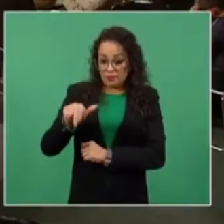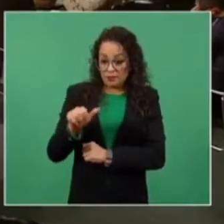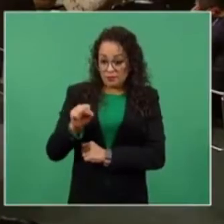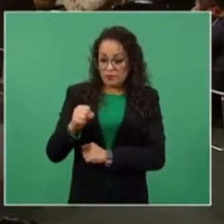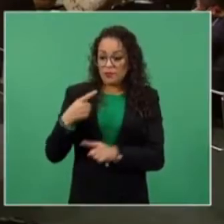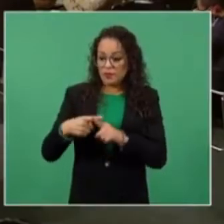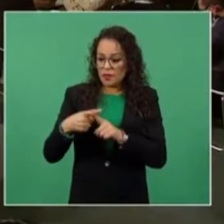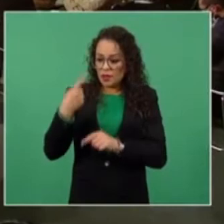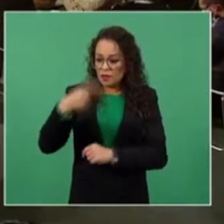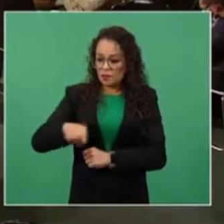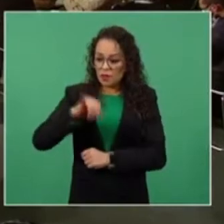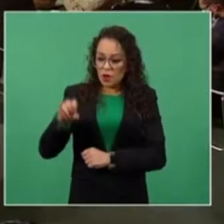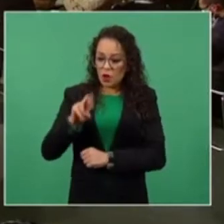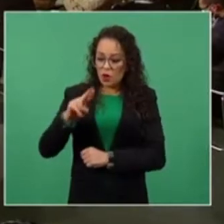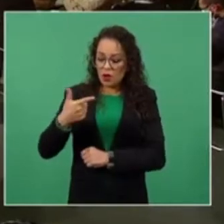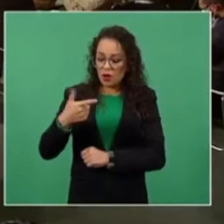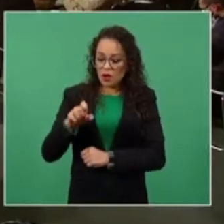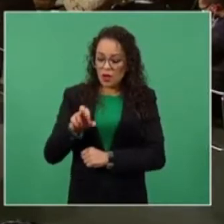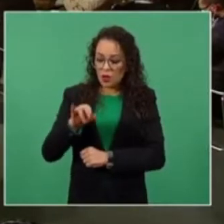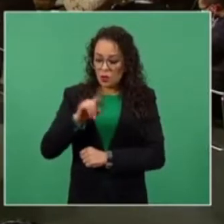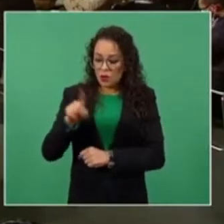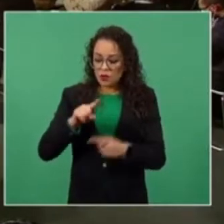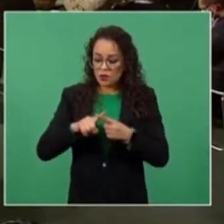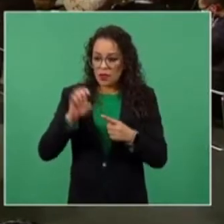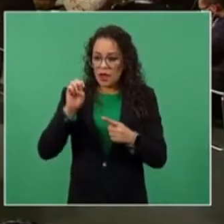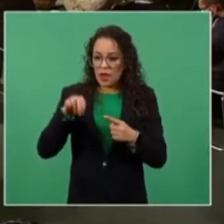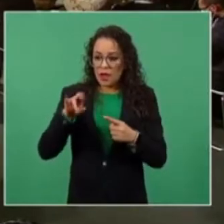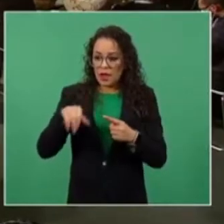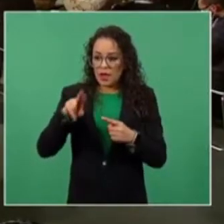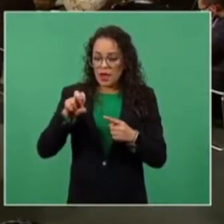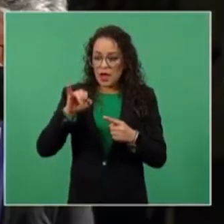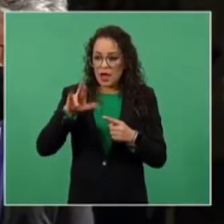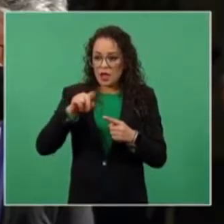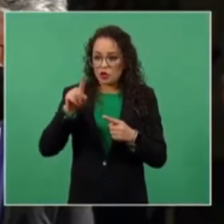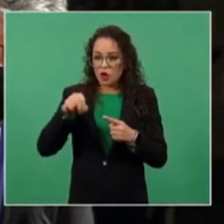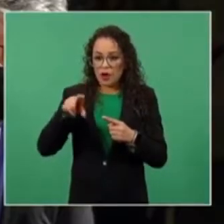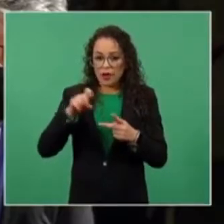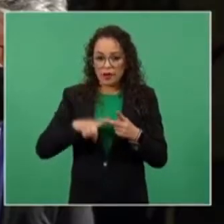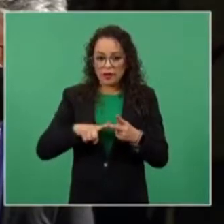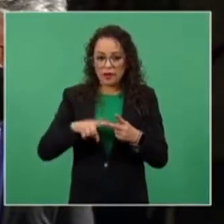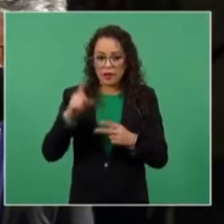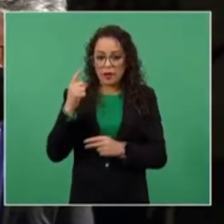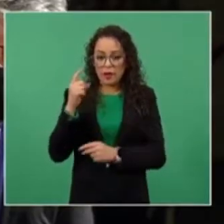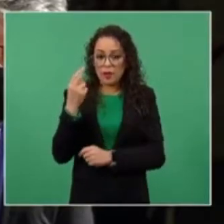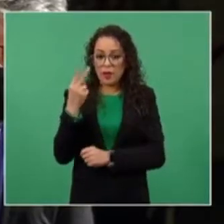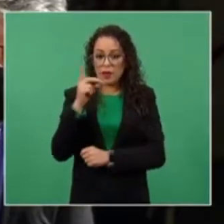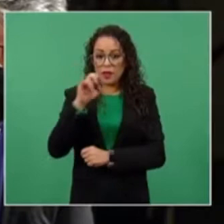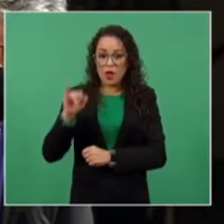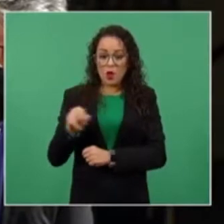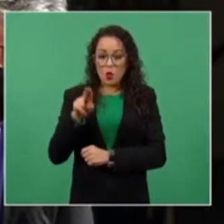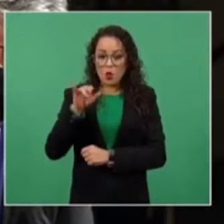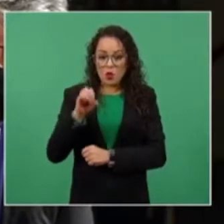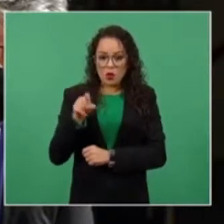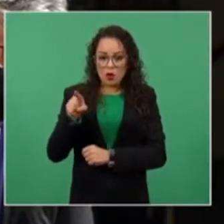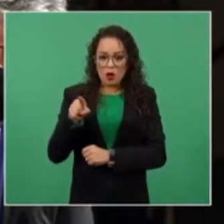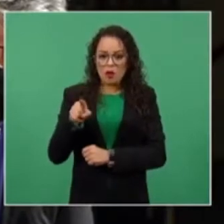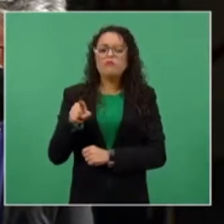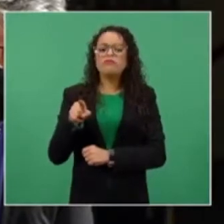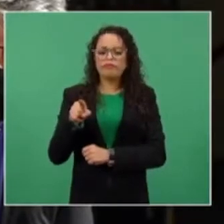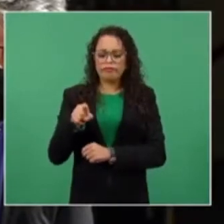Jorge Ruiz y Enrique Irasoque, en donde el 25 de junio sacaron una tarjeta informativa